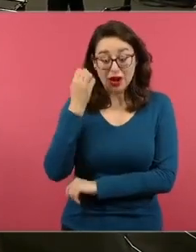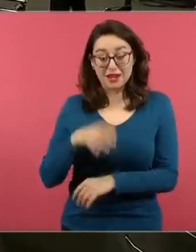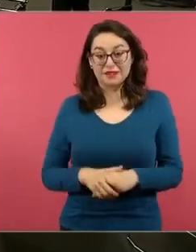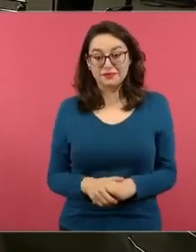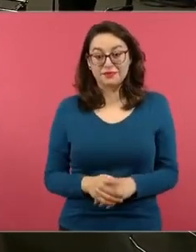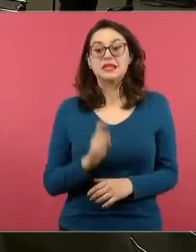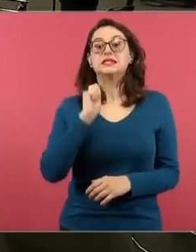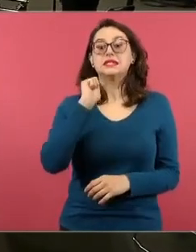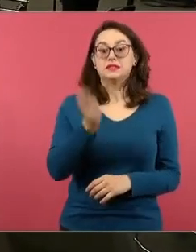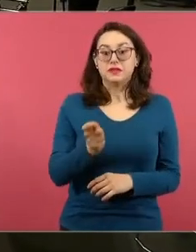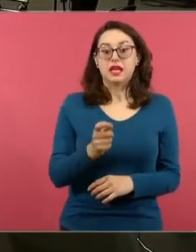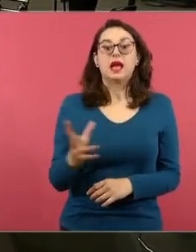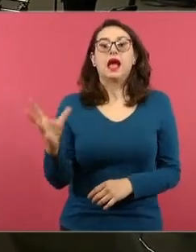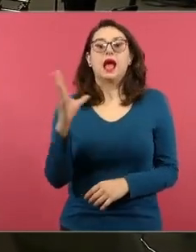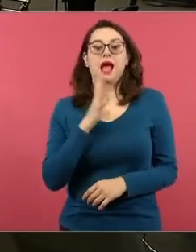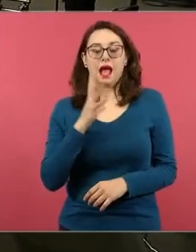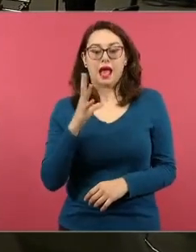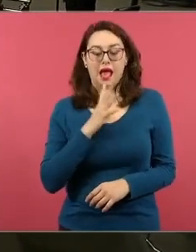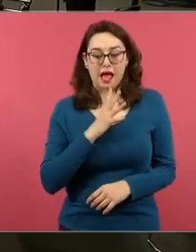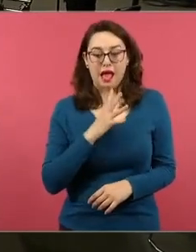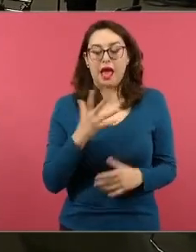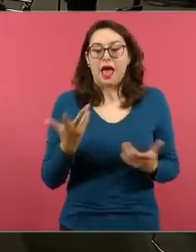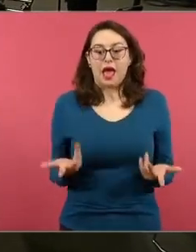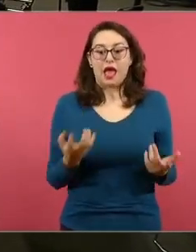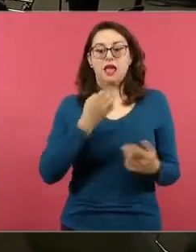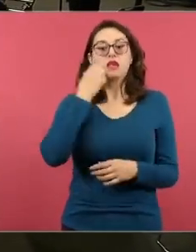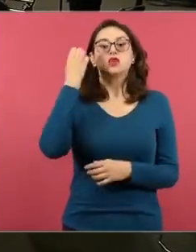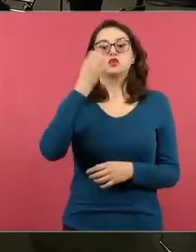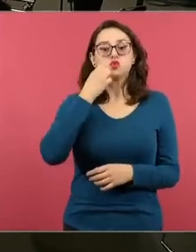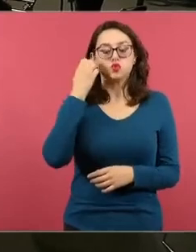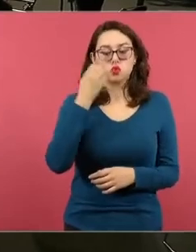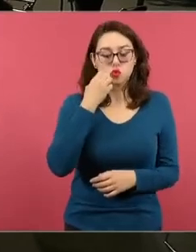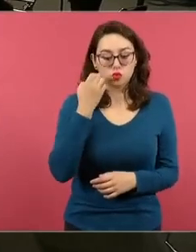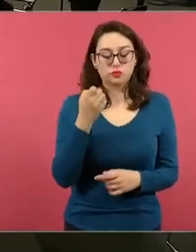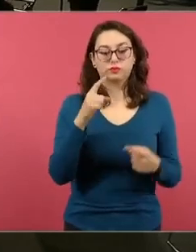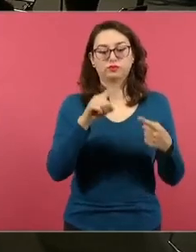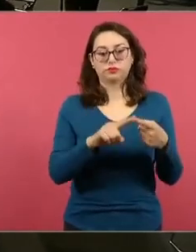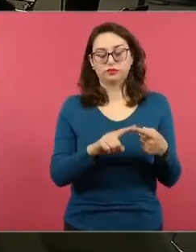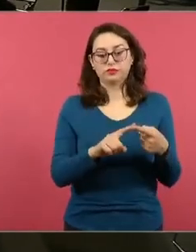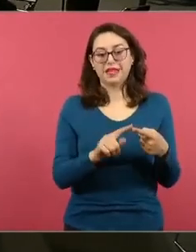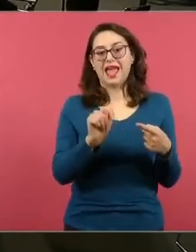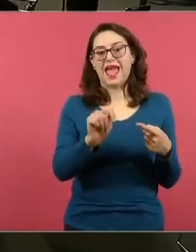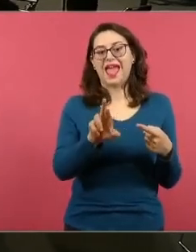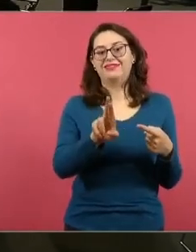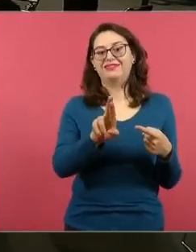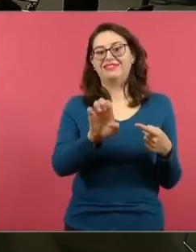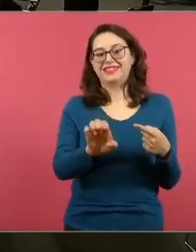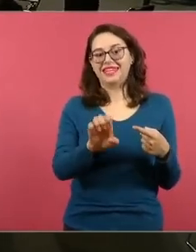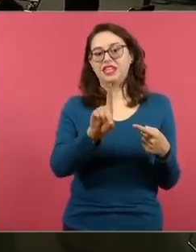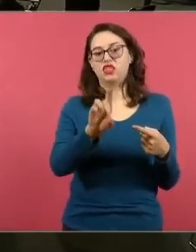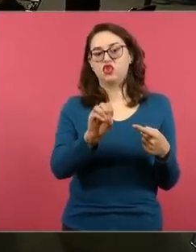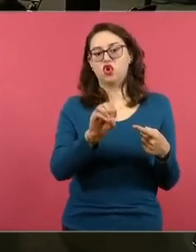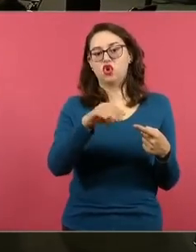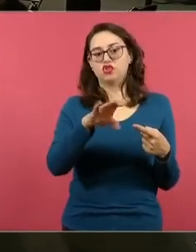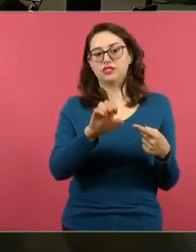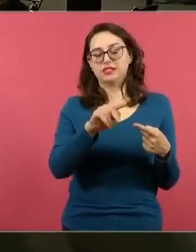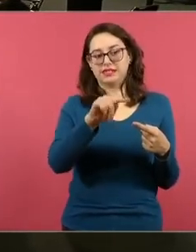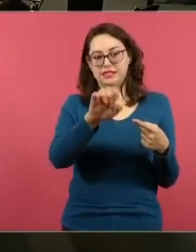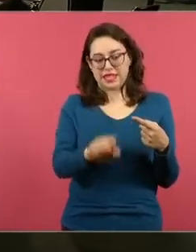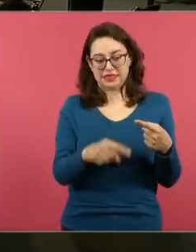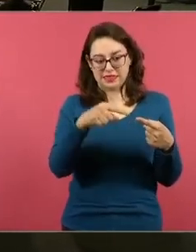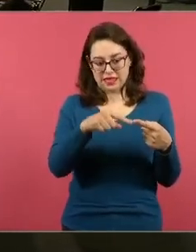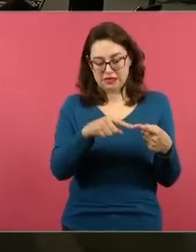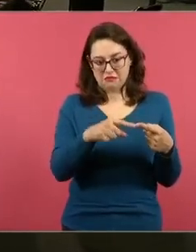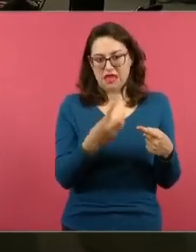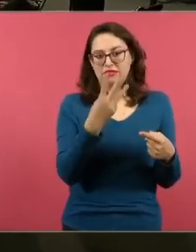docente atiende tres grados y las unitarias que es mi caso que atiendo primero, segundo, tercero, cuarto, quinto y